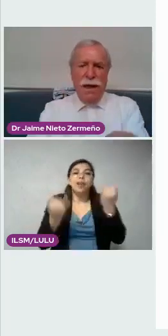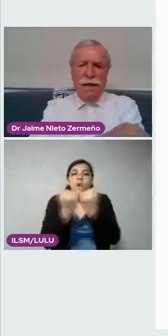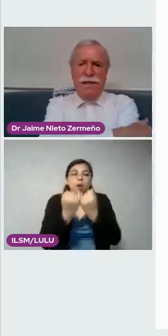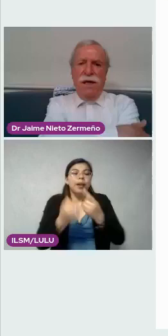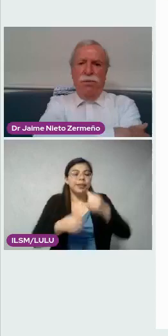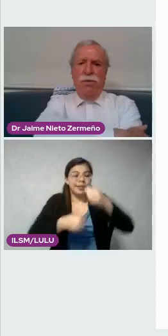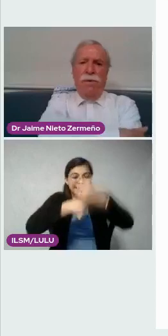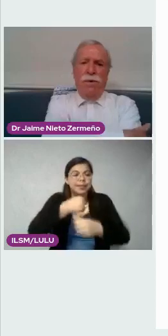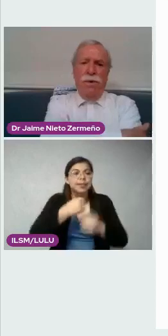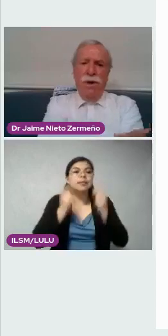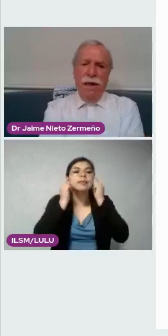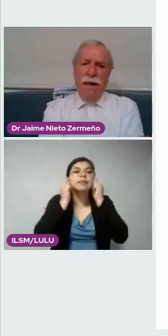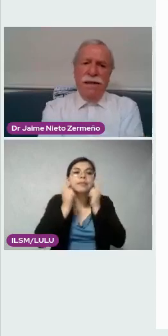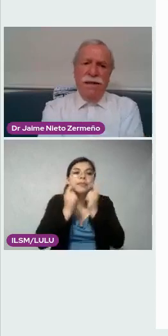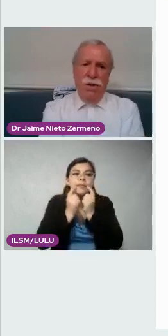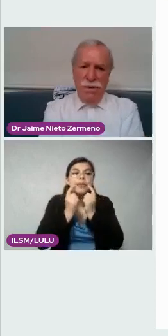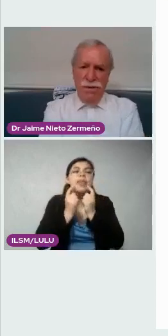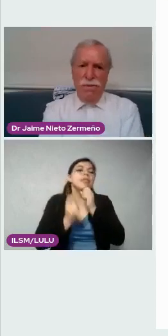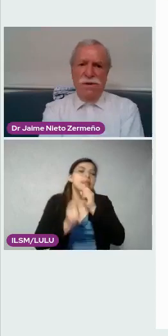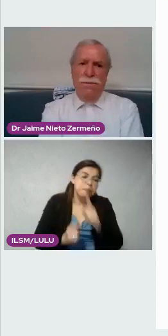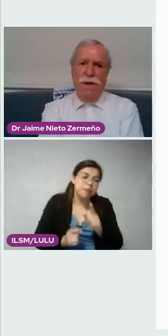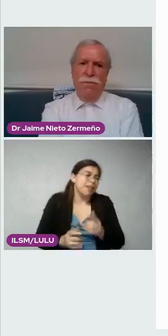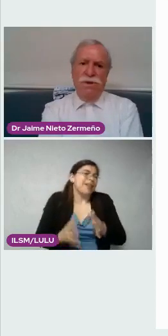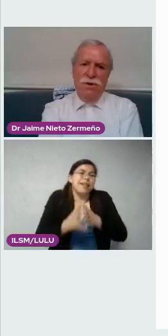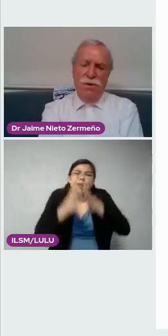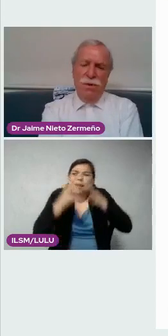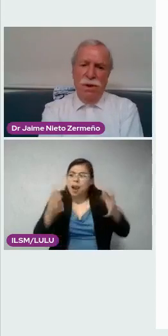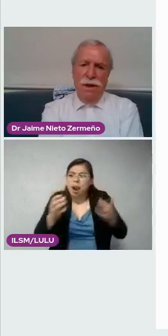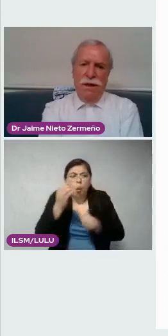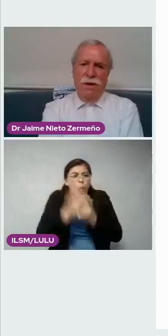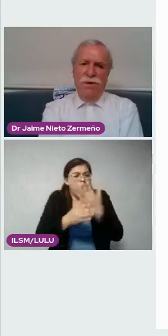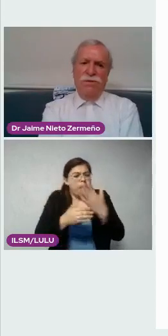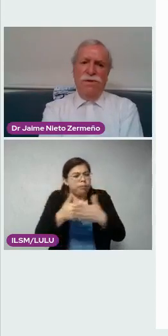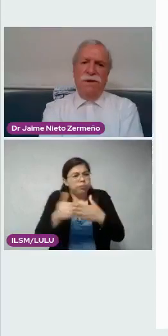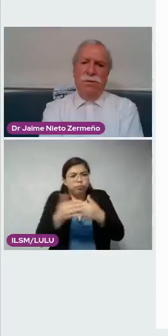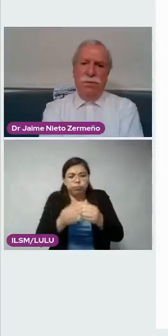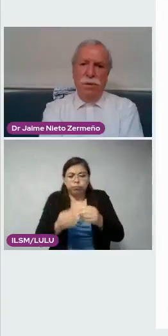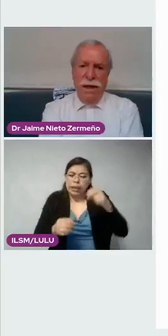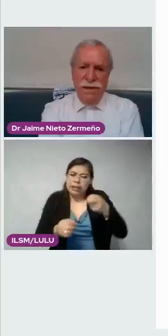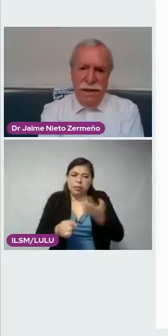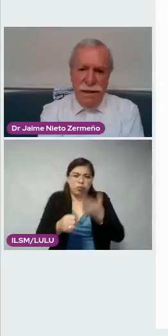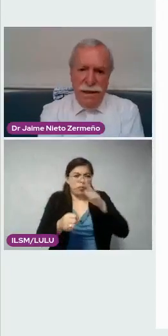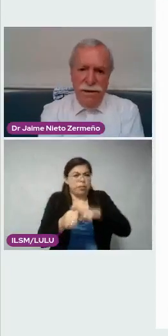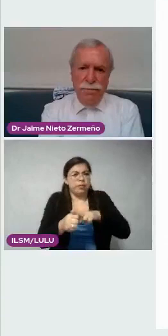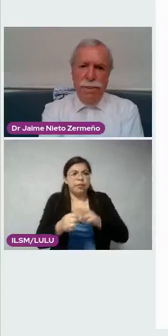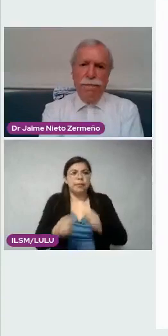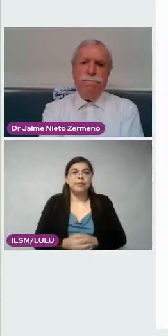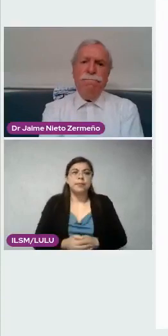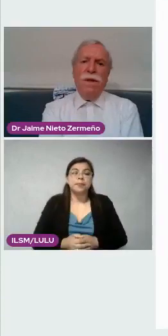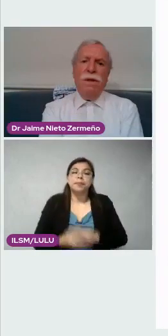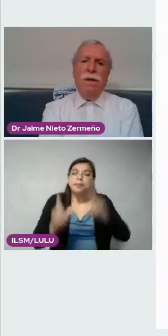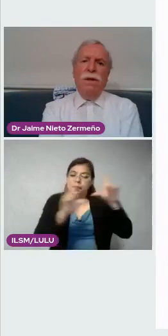en la que sigue, por favor. Grandes innovaciones hemos hecho en nuestro instituto. La siguiente.